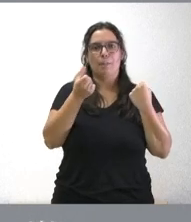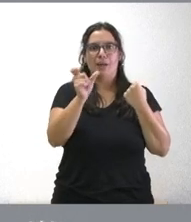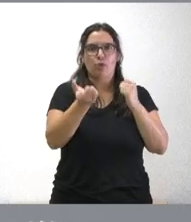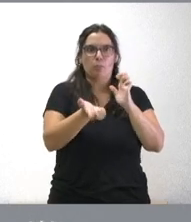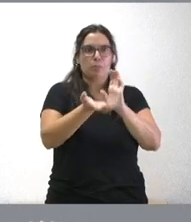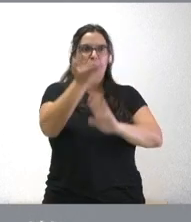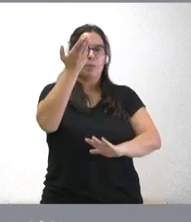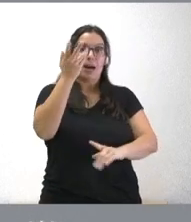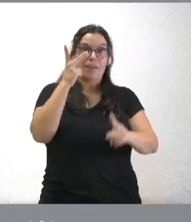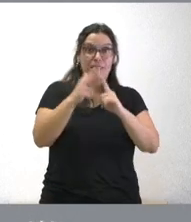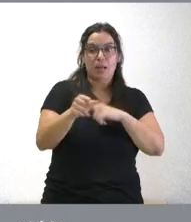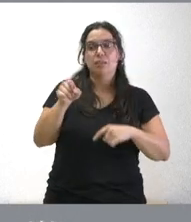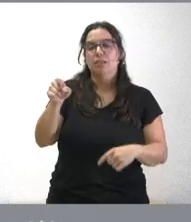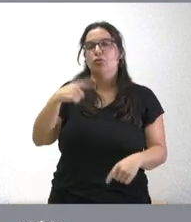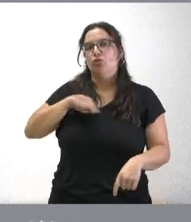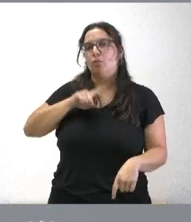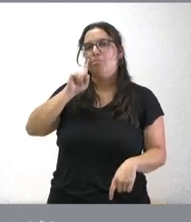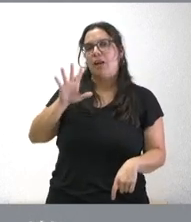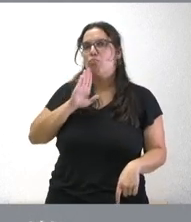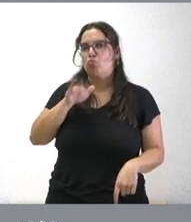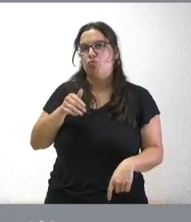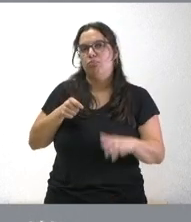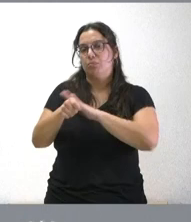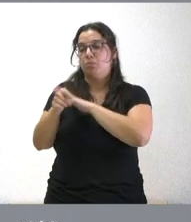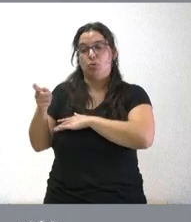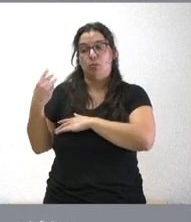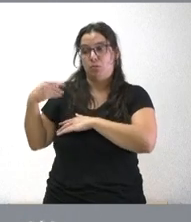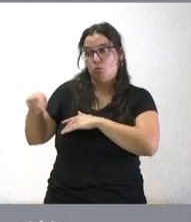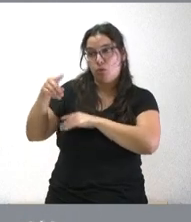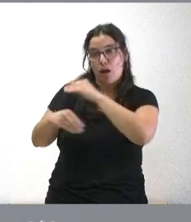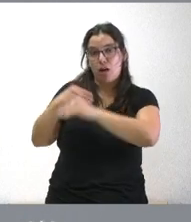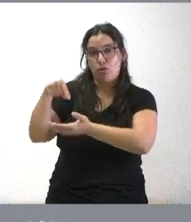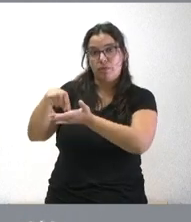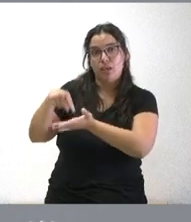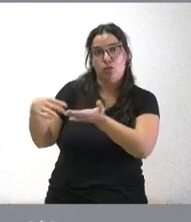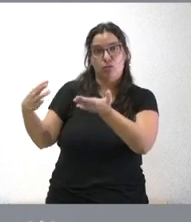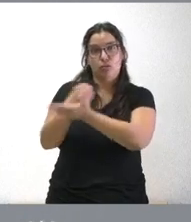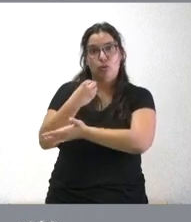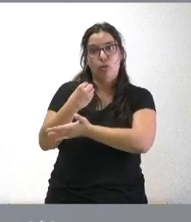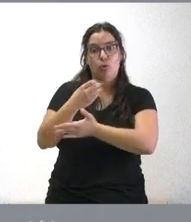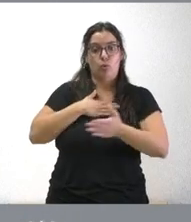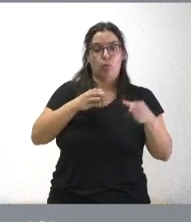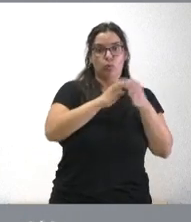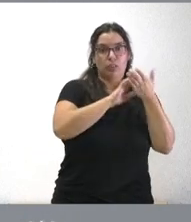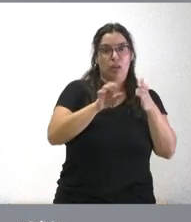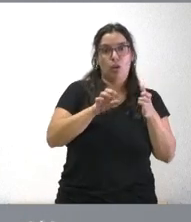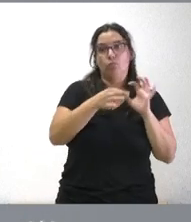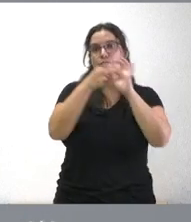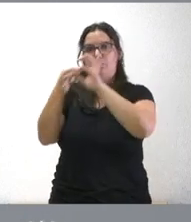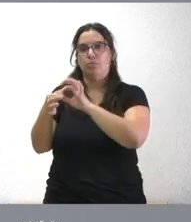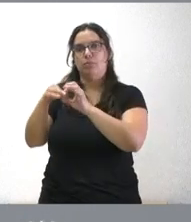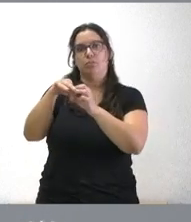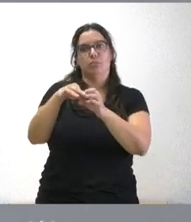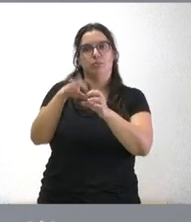de la vivienda etcétera pues nos parece que es oportuno y por tanto todas las reivindicaciones que tenía la Junta de Castilla y en relación con la vivienda